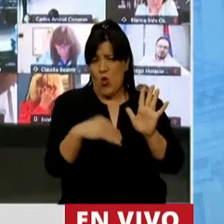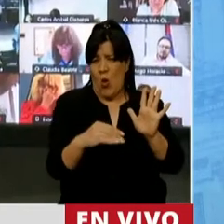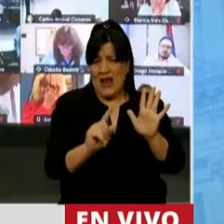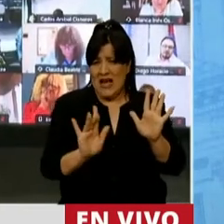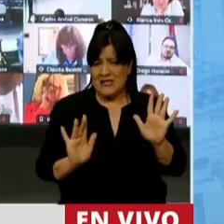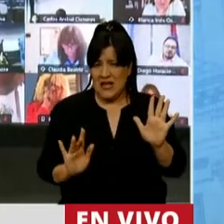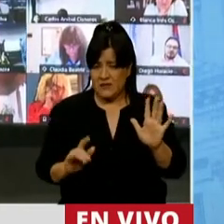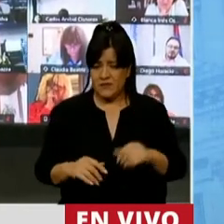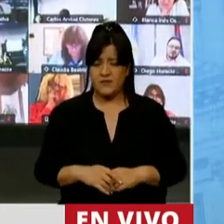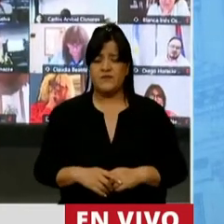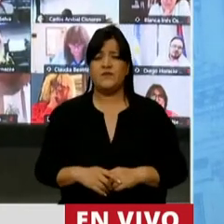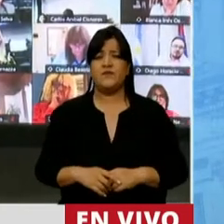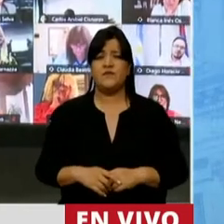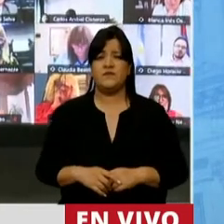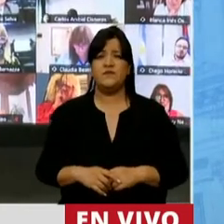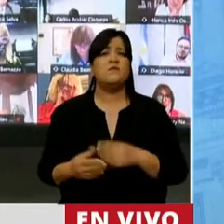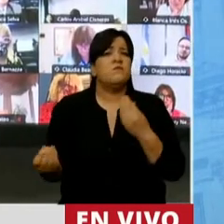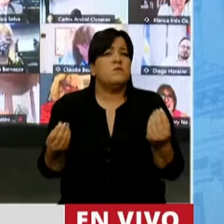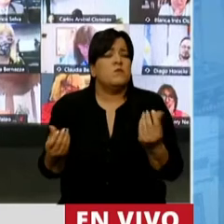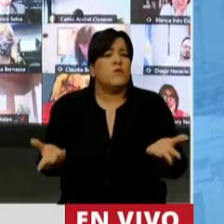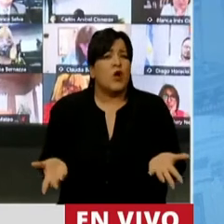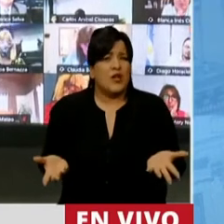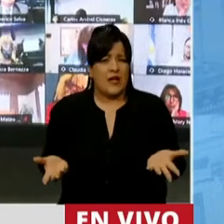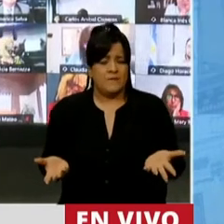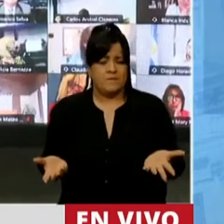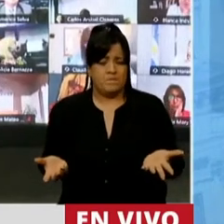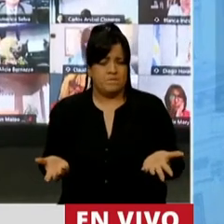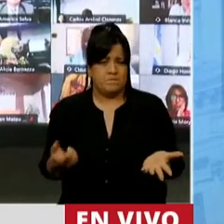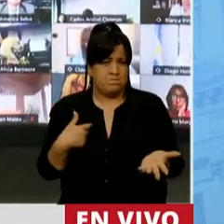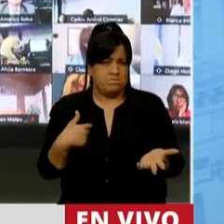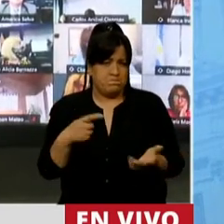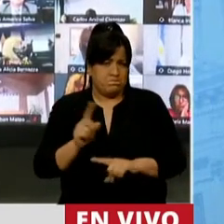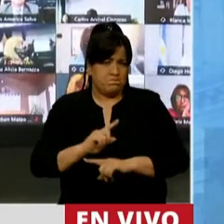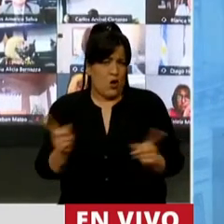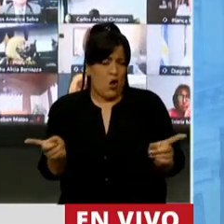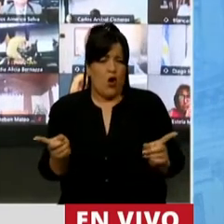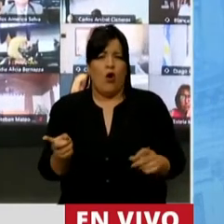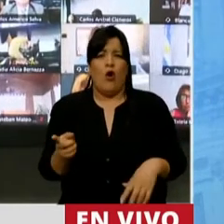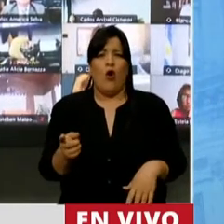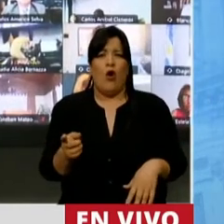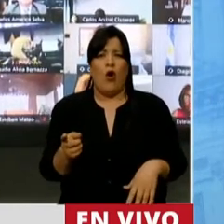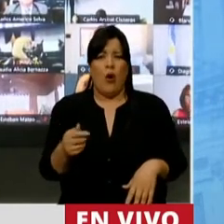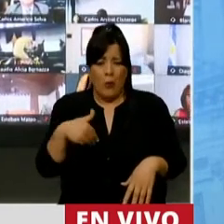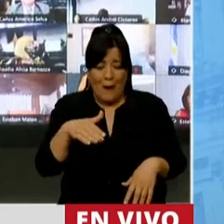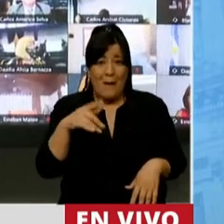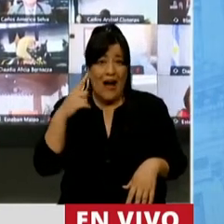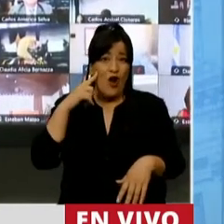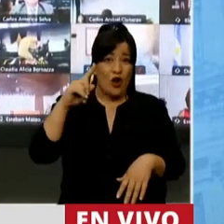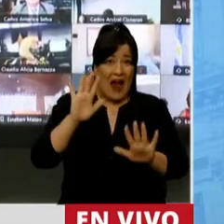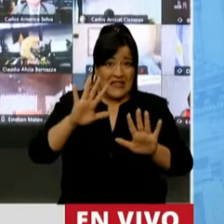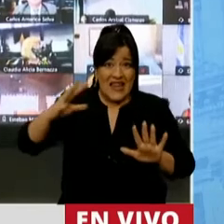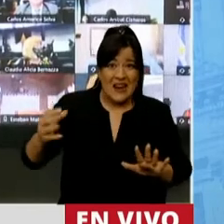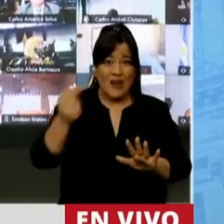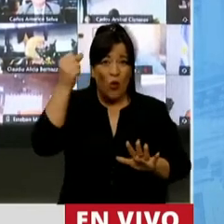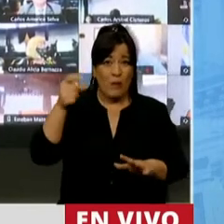porque de ninguna manera vamos a lograr recuperar